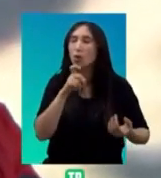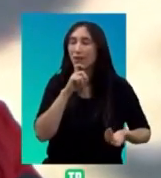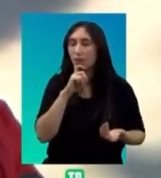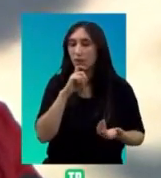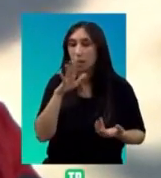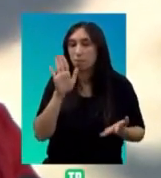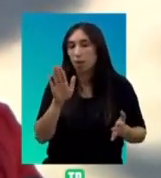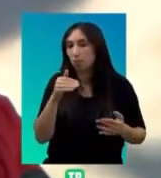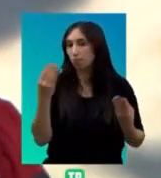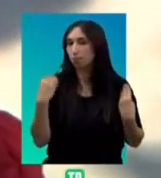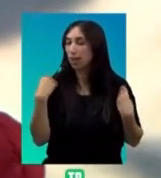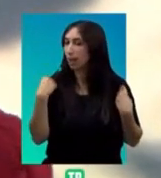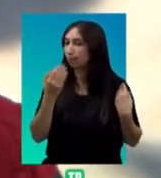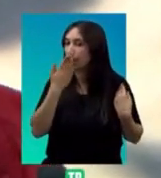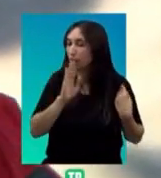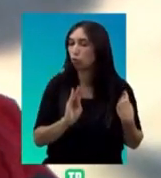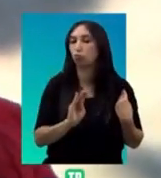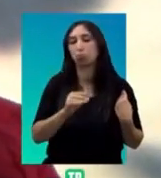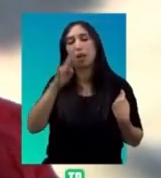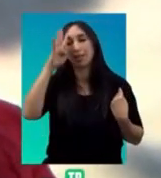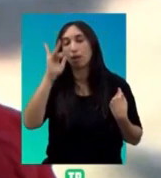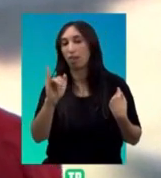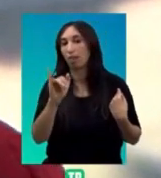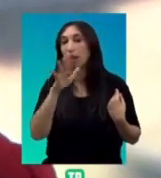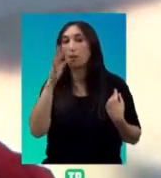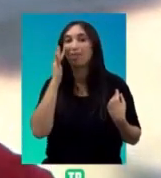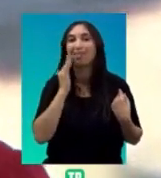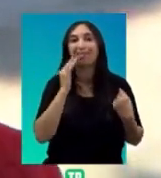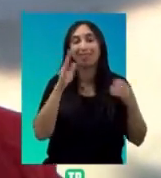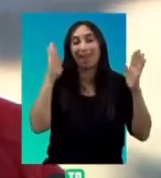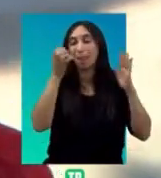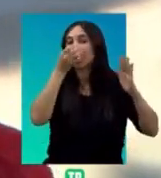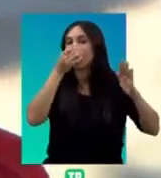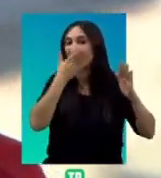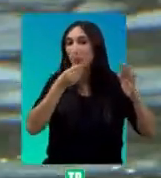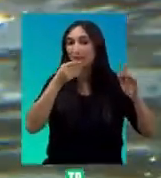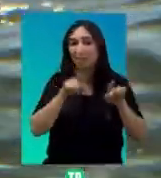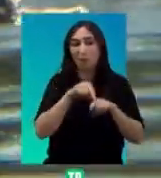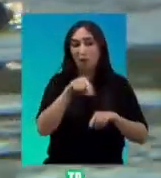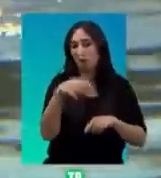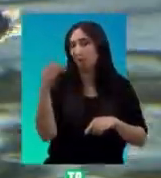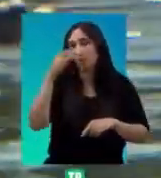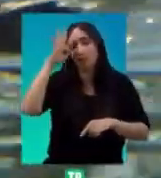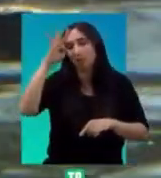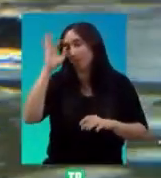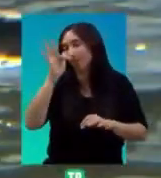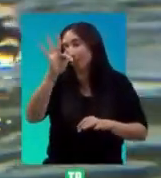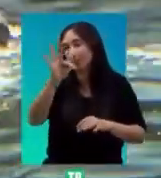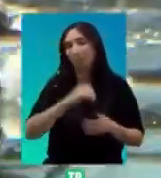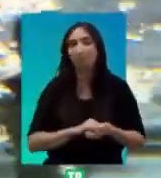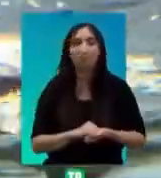Con la amplitud que tiene la vida, hay esperanza. Con un día de primavera tan bonito como el de hoy... ...tenemos que ser optimistas.